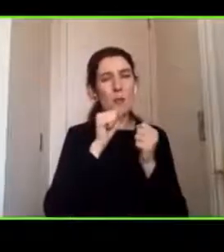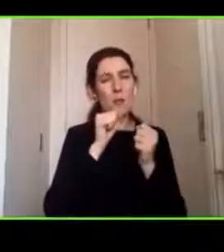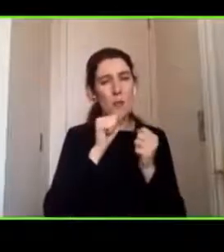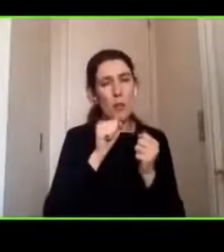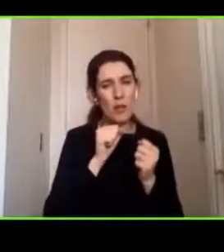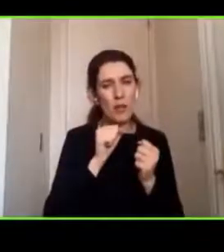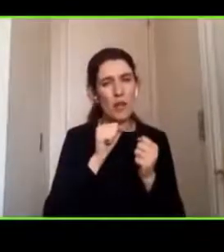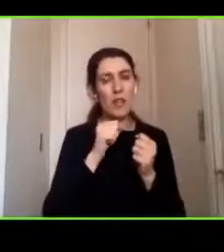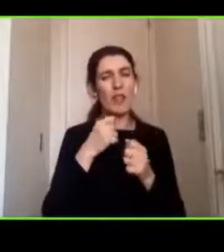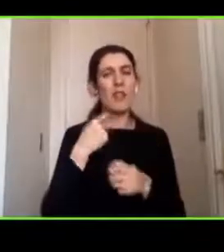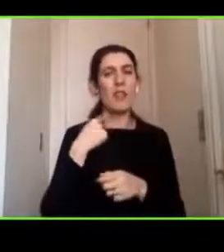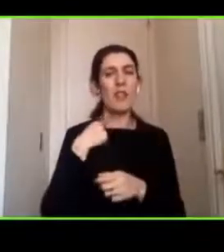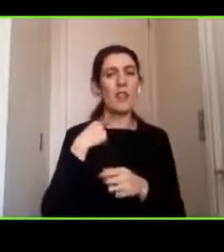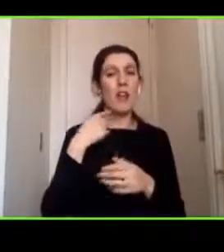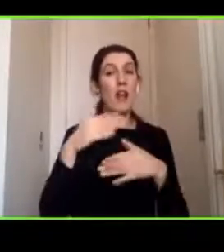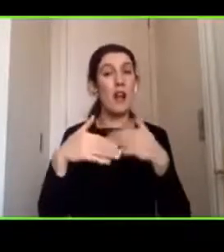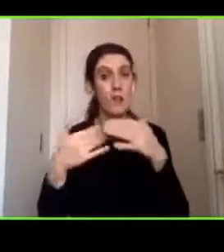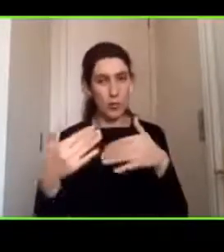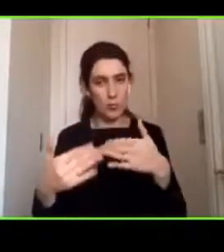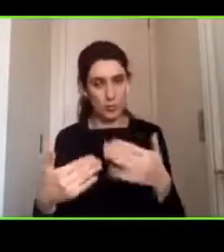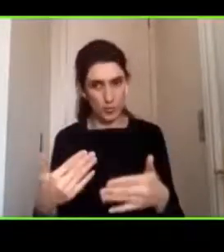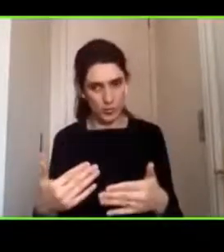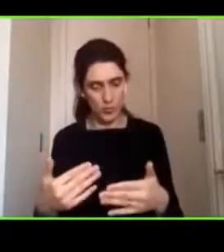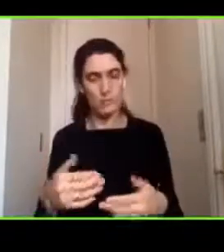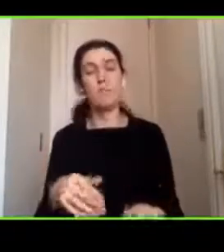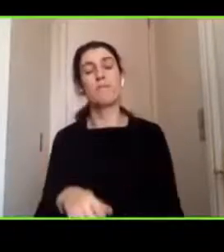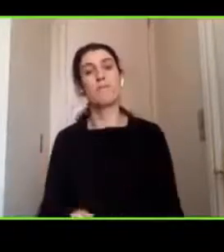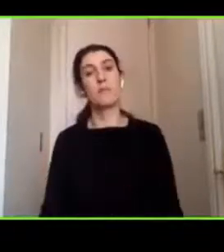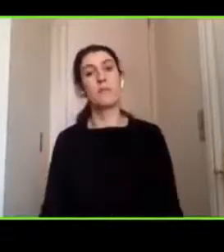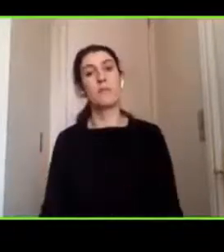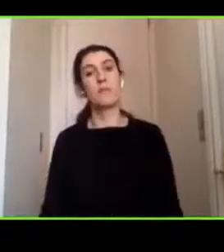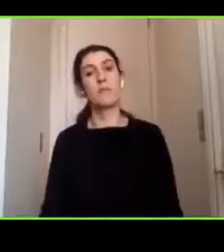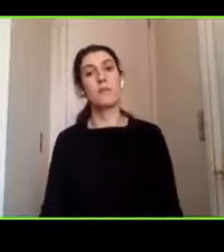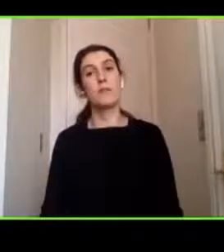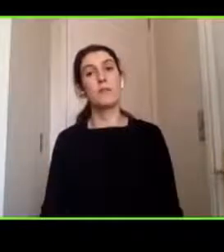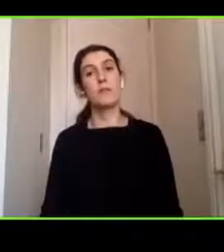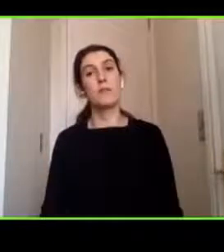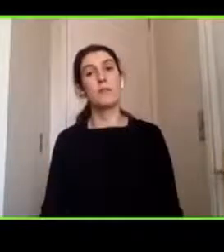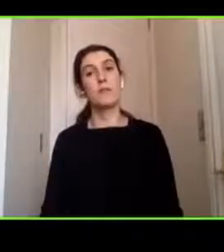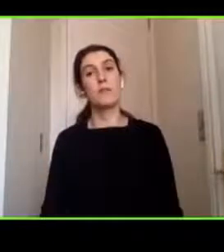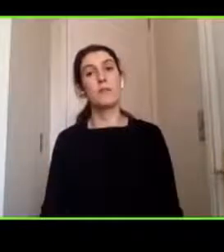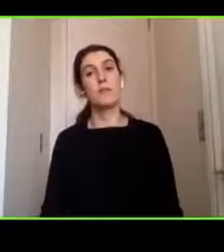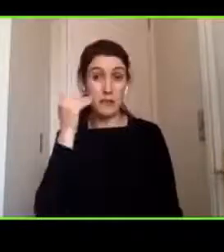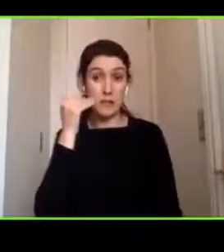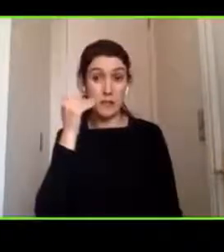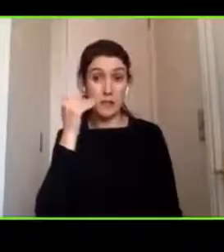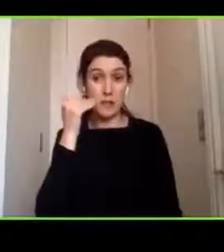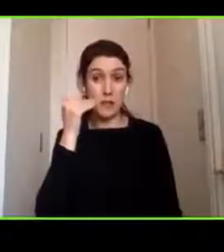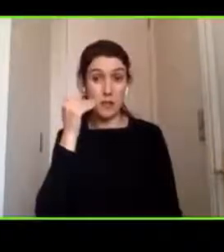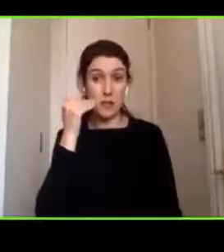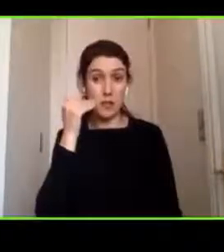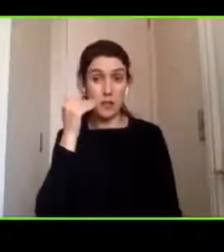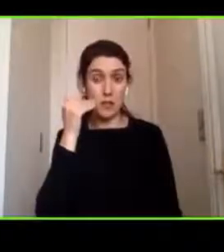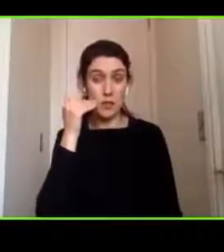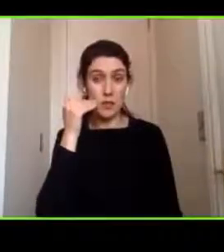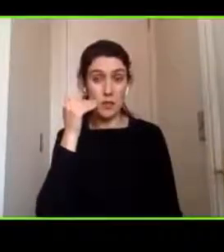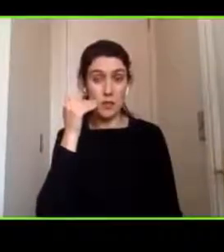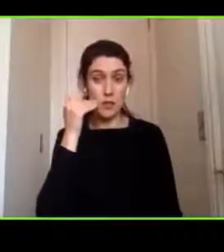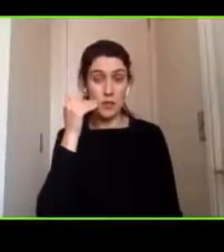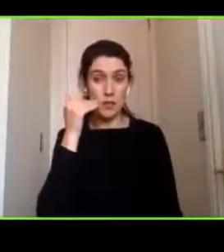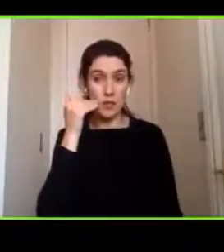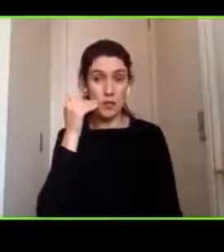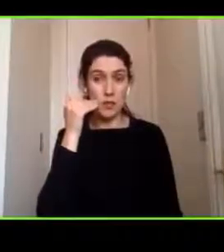la evolución si ese niño en algún momento se encuentra dentro del contexto de unos padres que